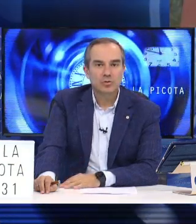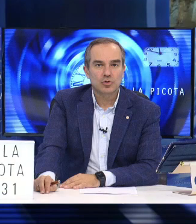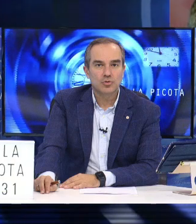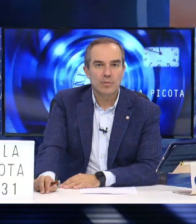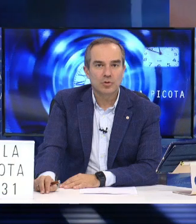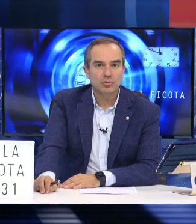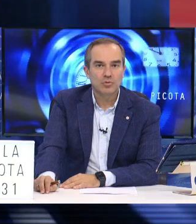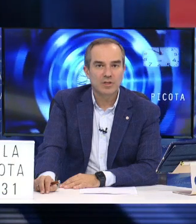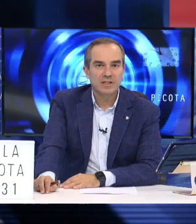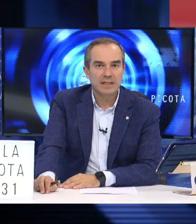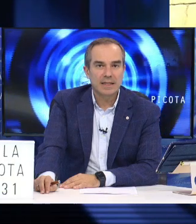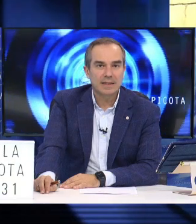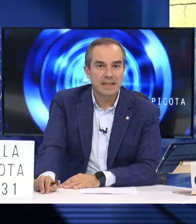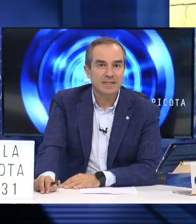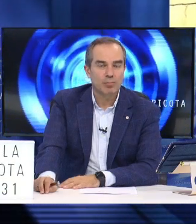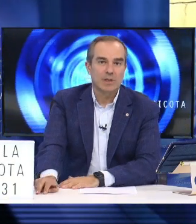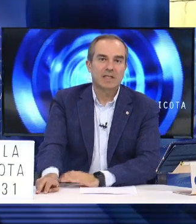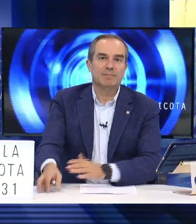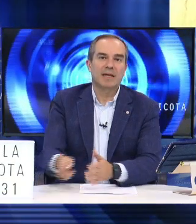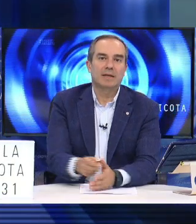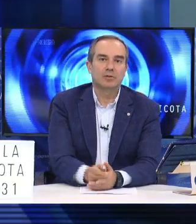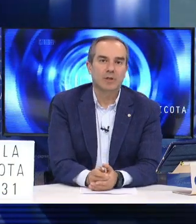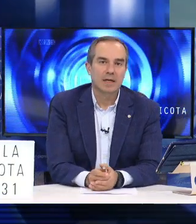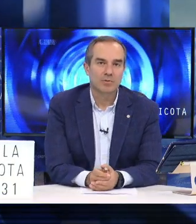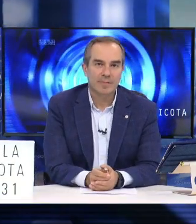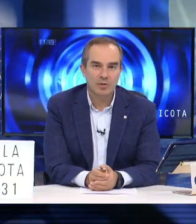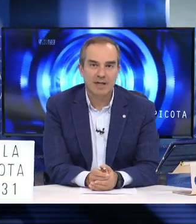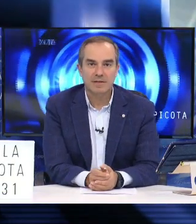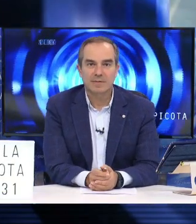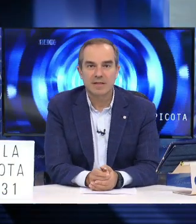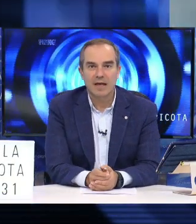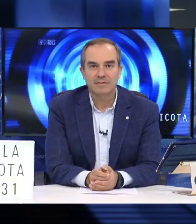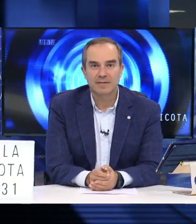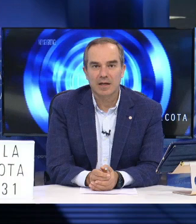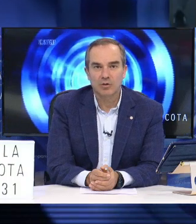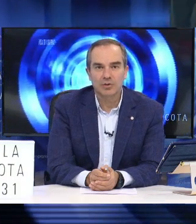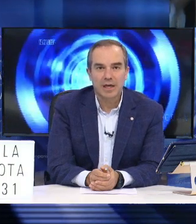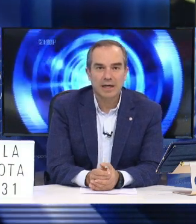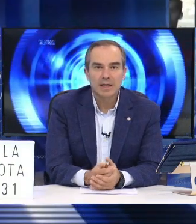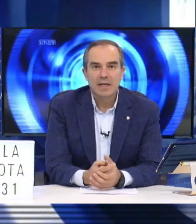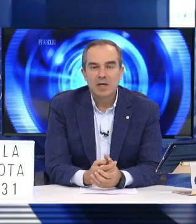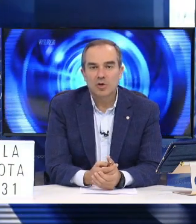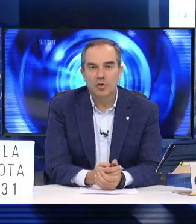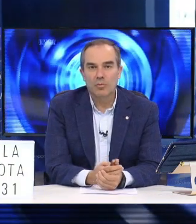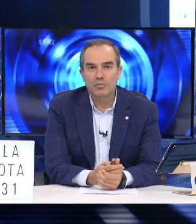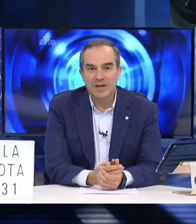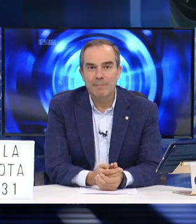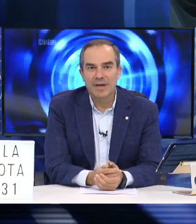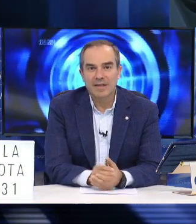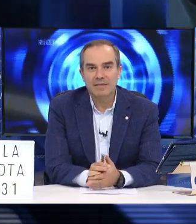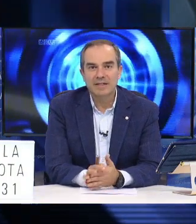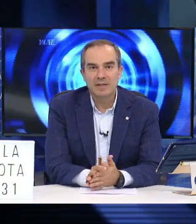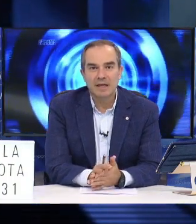pues estos nuevos autobuses tienen tres puertas para dotar de una mayor accesibilidad, al contar con